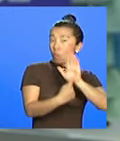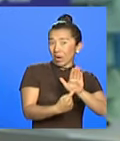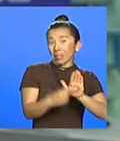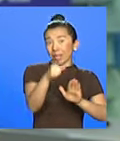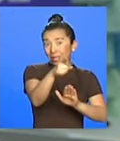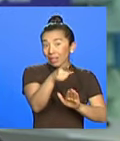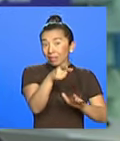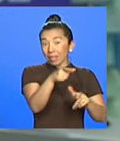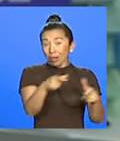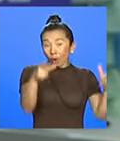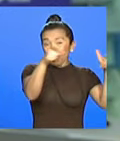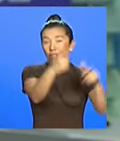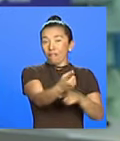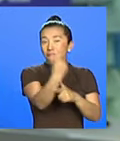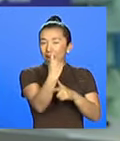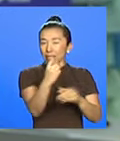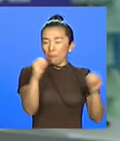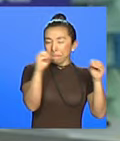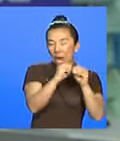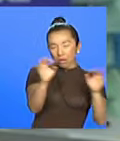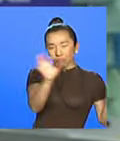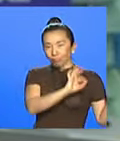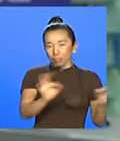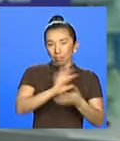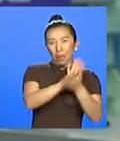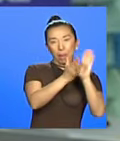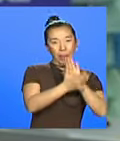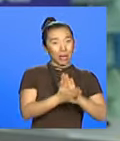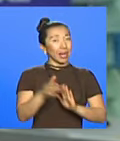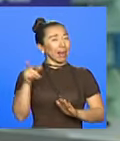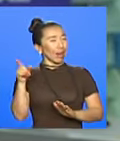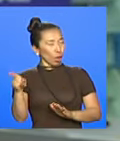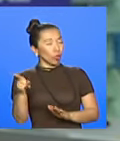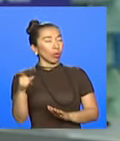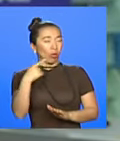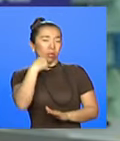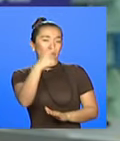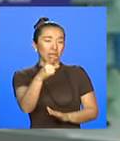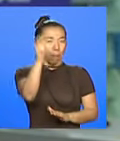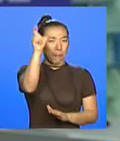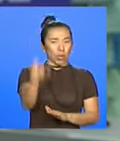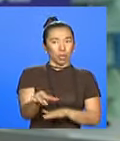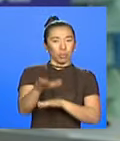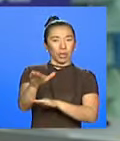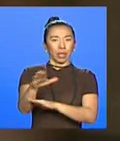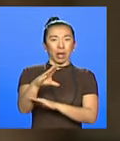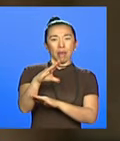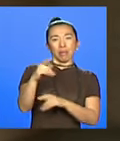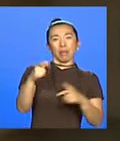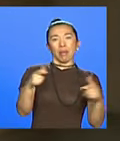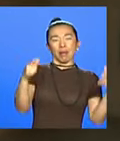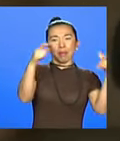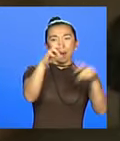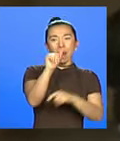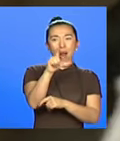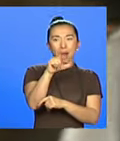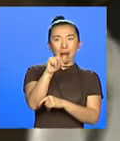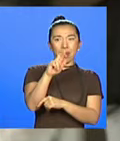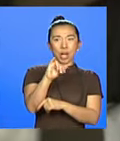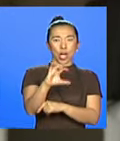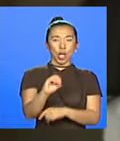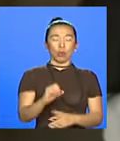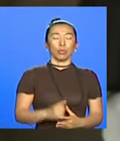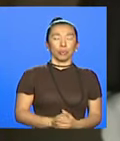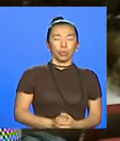para la paz. Así lo asegura el representante a la Cámara, Alirio Uribe. Para el representante a la